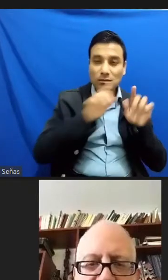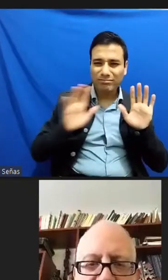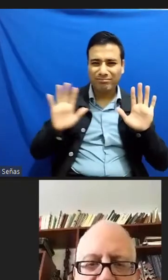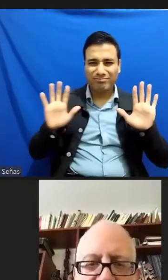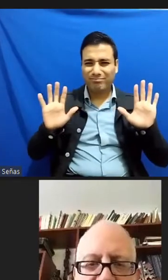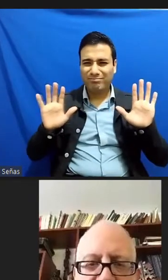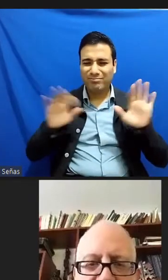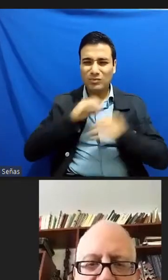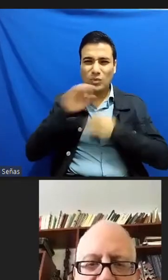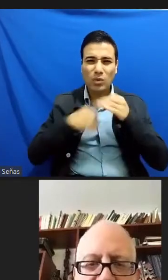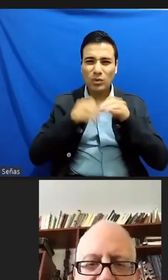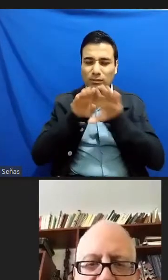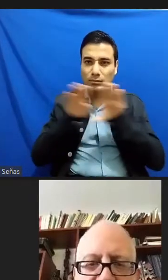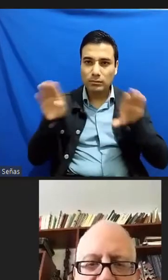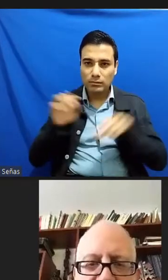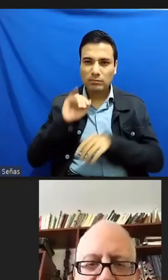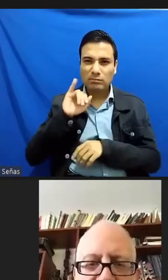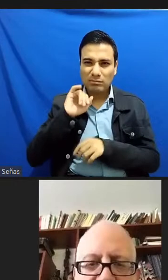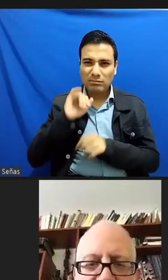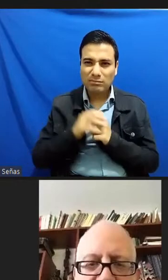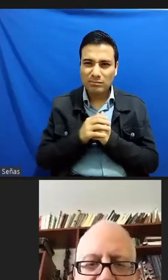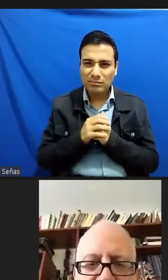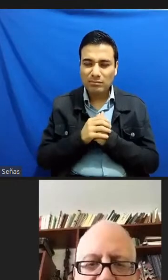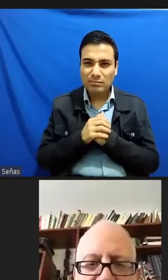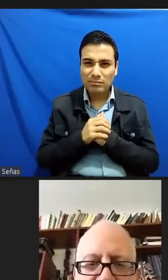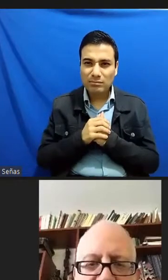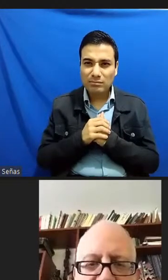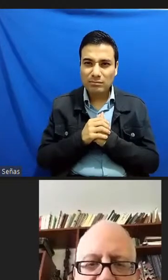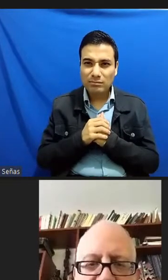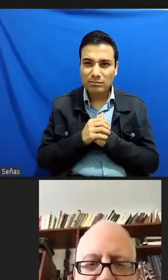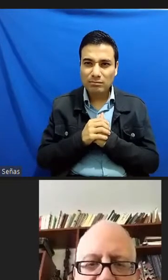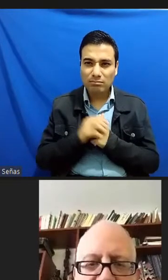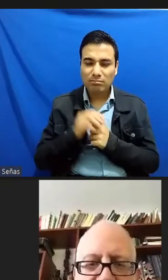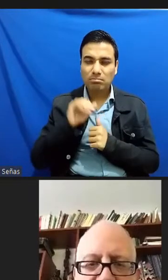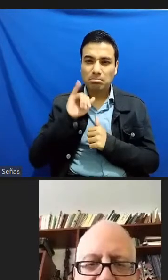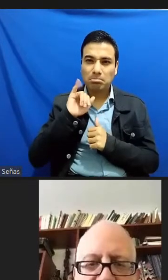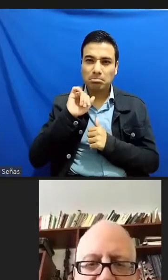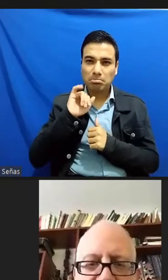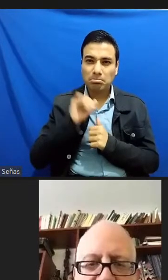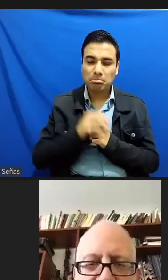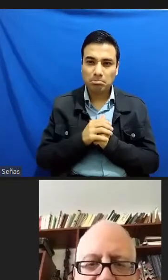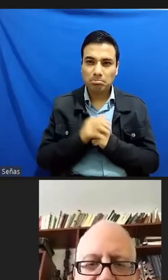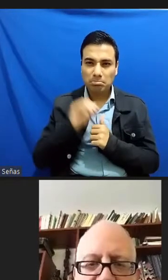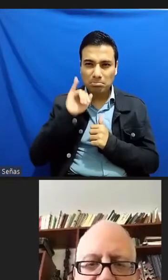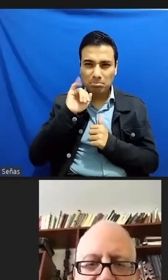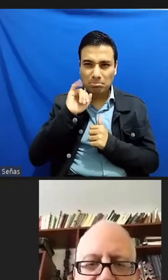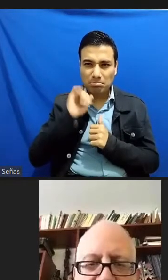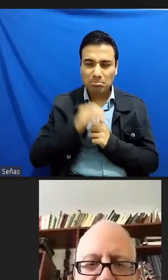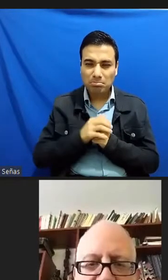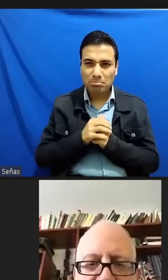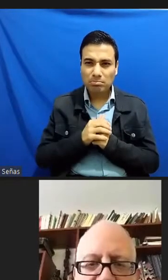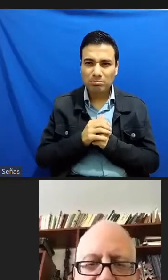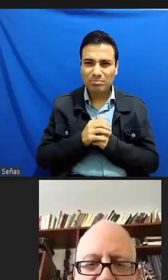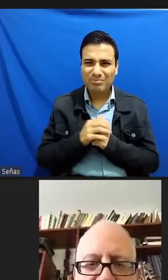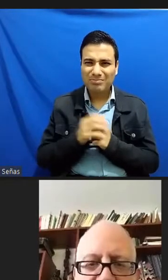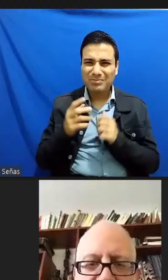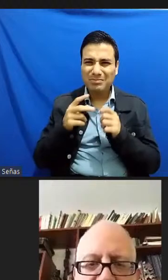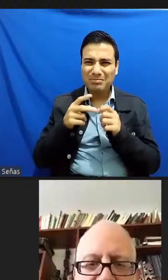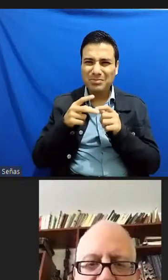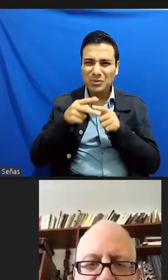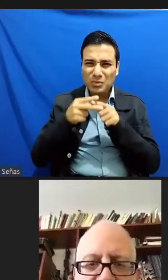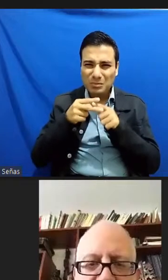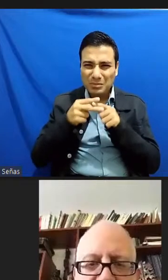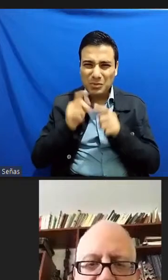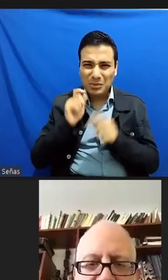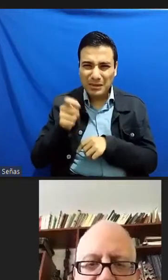sí pero es como engloba su idea sí pero ¿a instrumentos se refiere? instrumentos